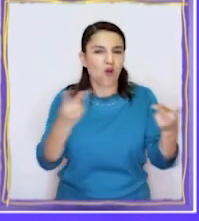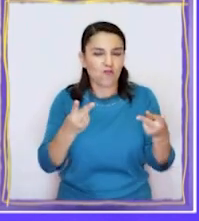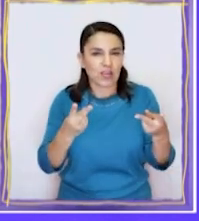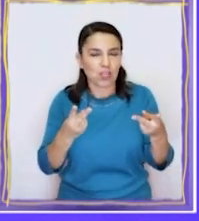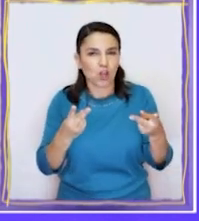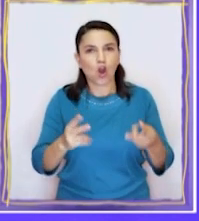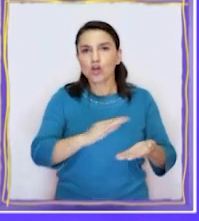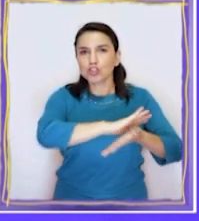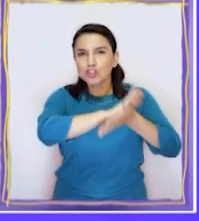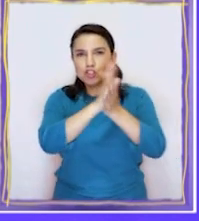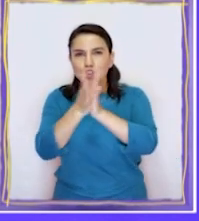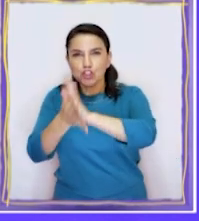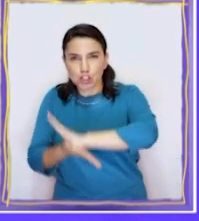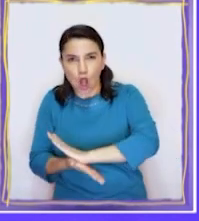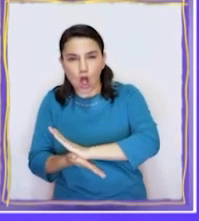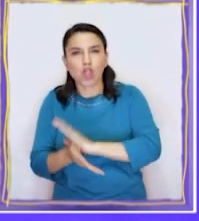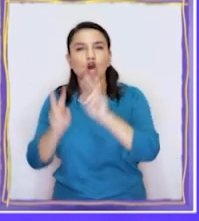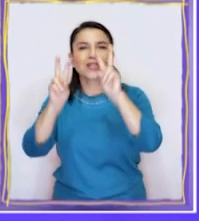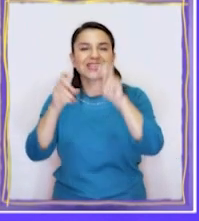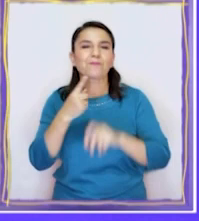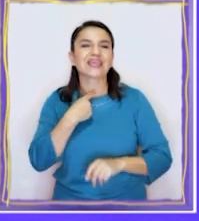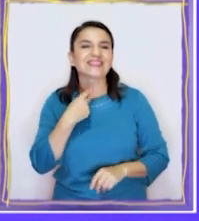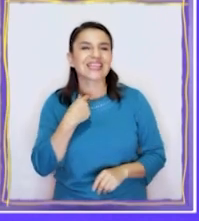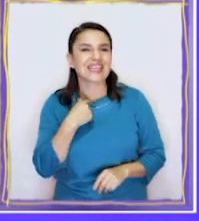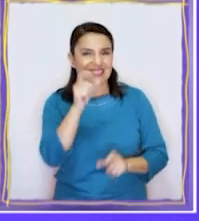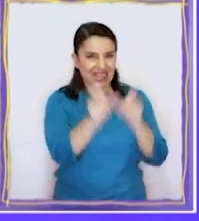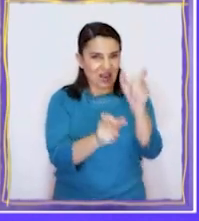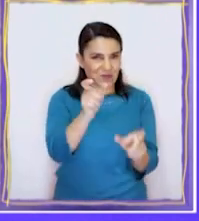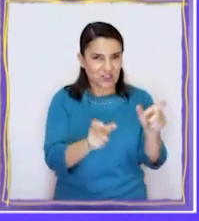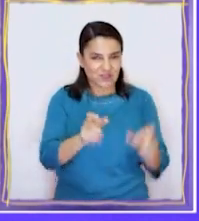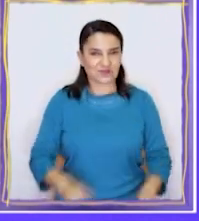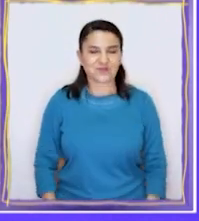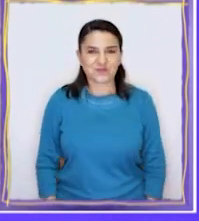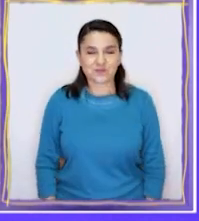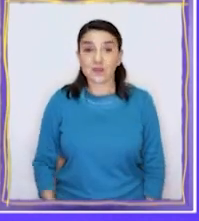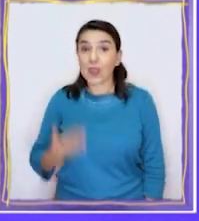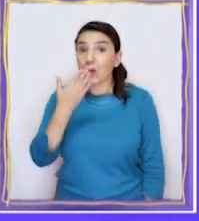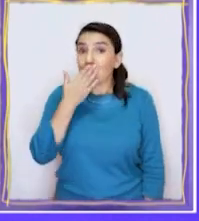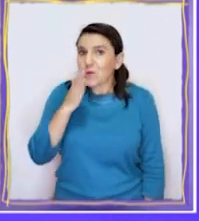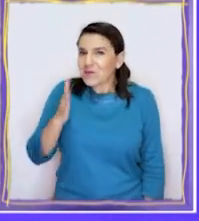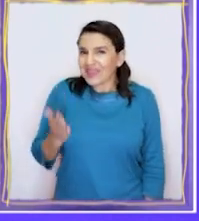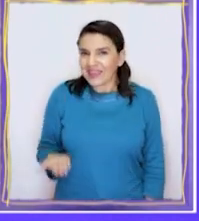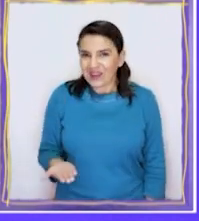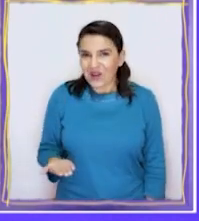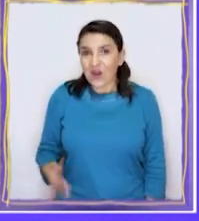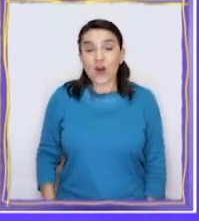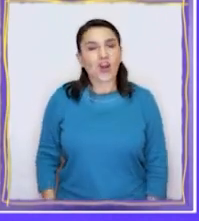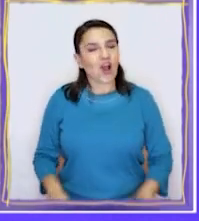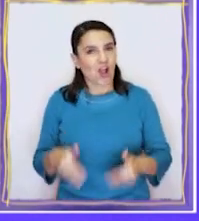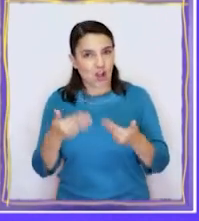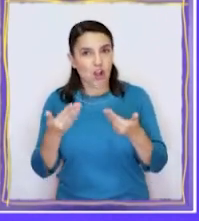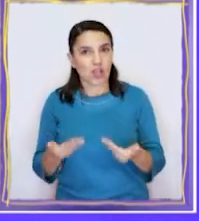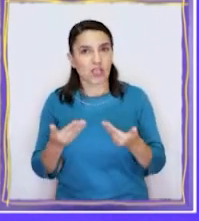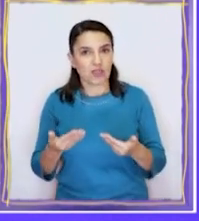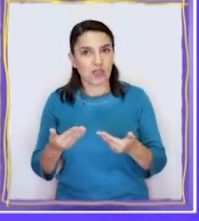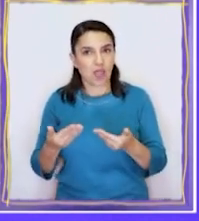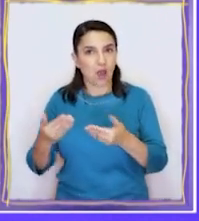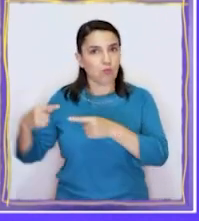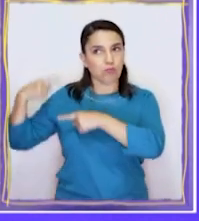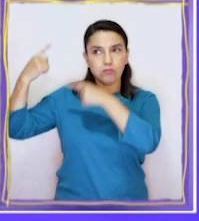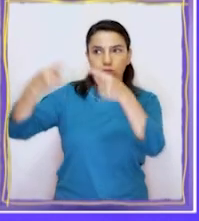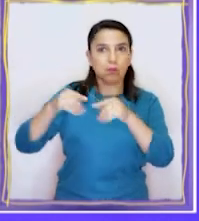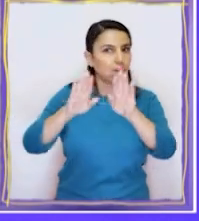Es decir, todo lo que tenía que ver con los asuntos del pueblo. Lo mejor de todo esto es que hoy en día